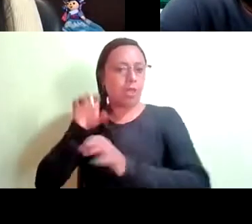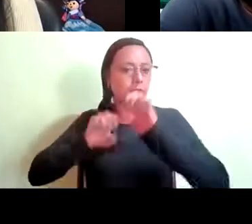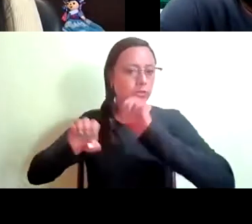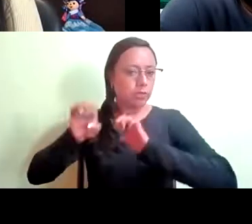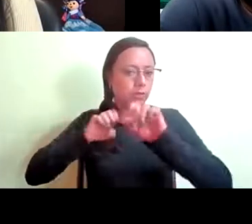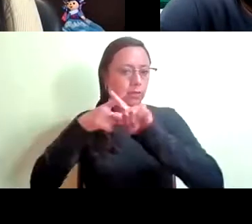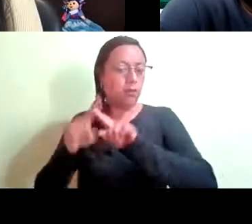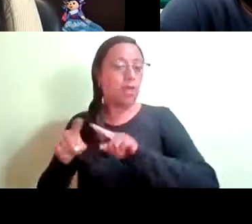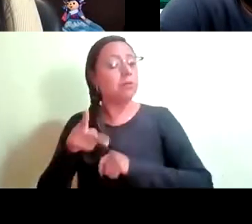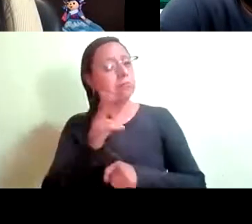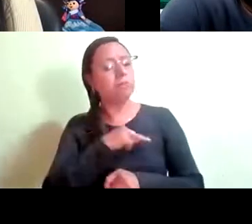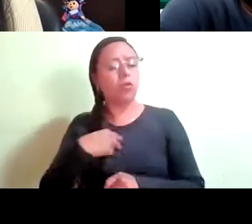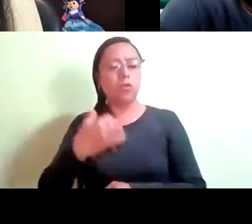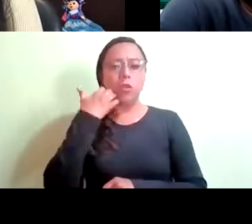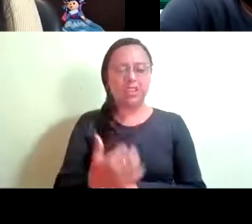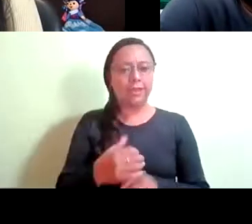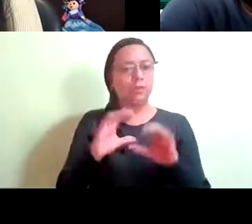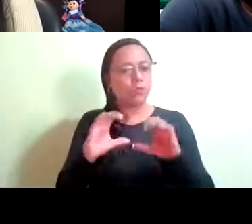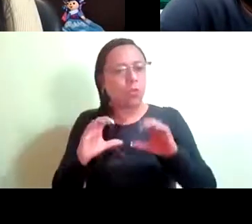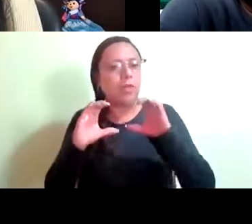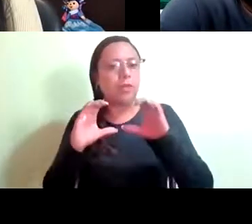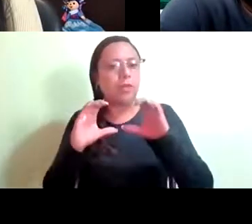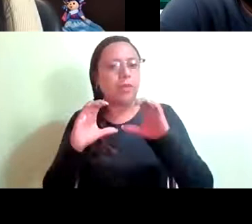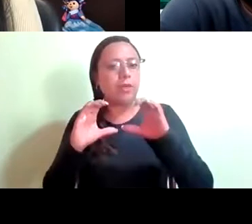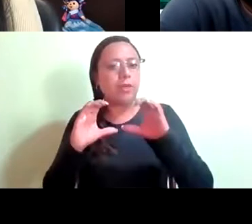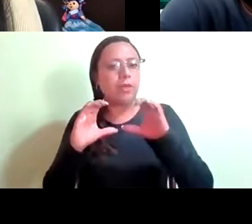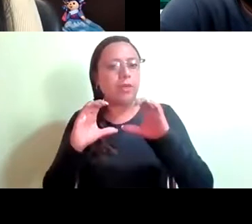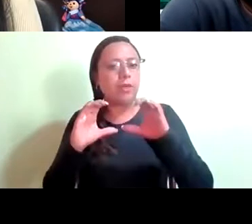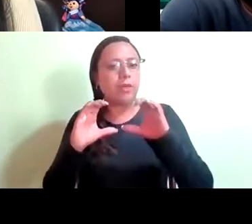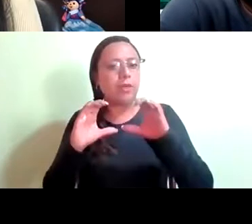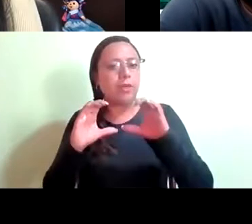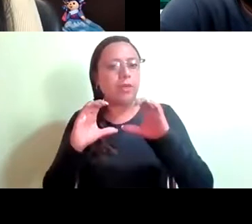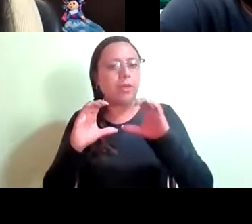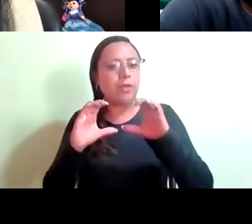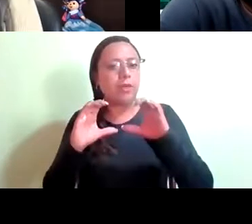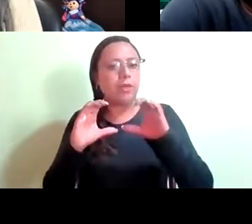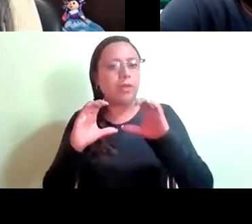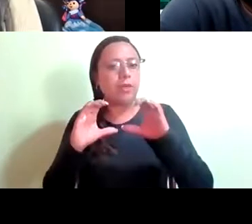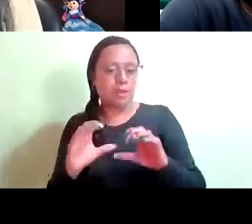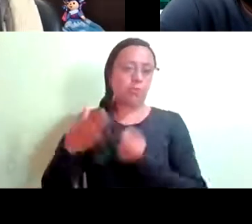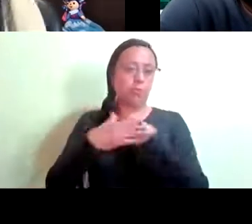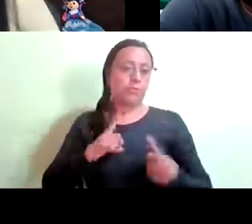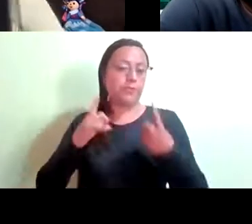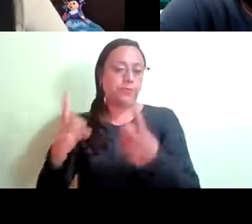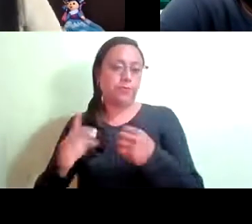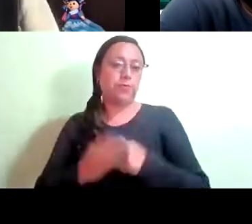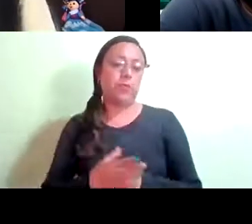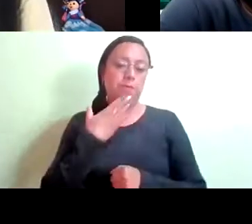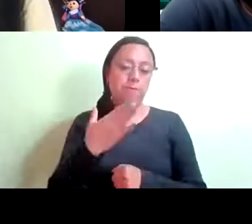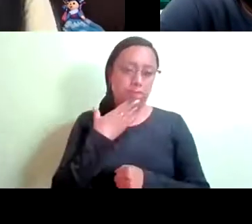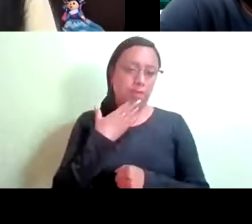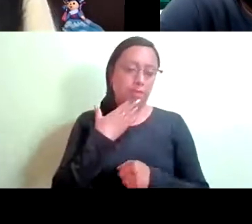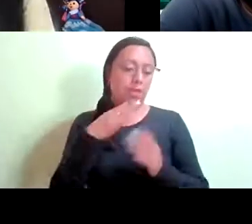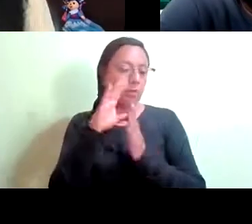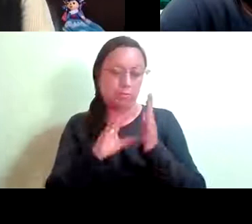sí queremos cuidar que el espíritu de esta, eh, opinión sea muy responsable en cuanto a temas de constitucionalidad. Entonces, yo,